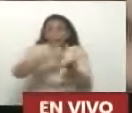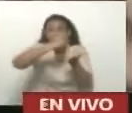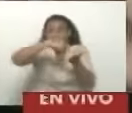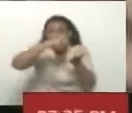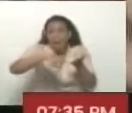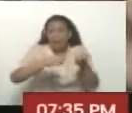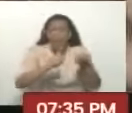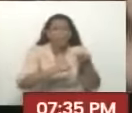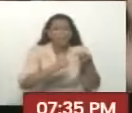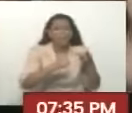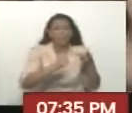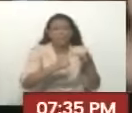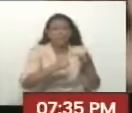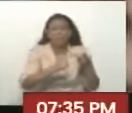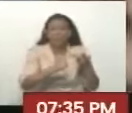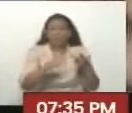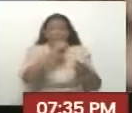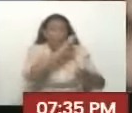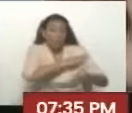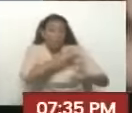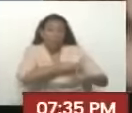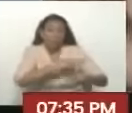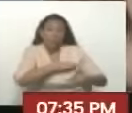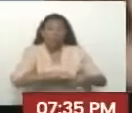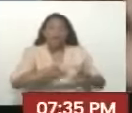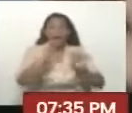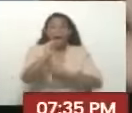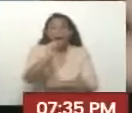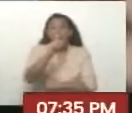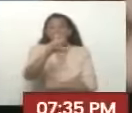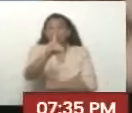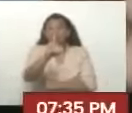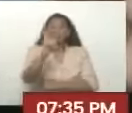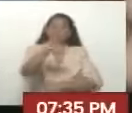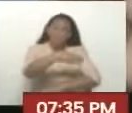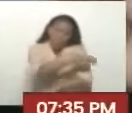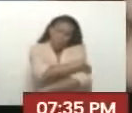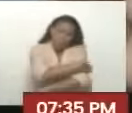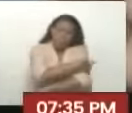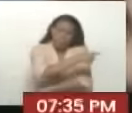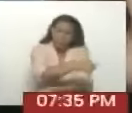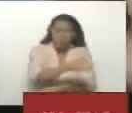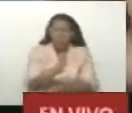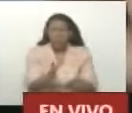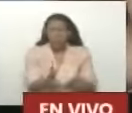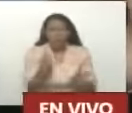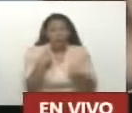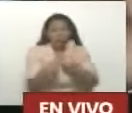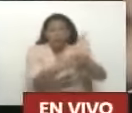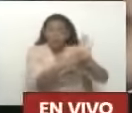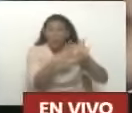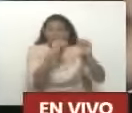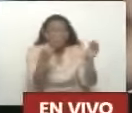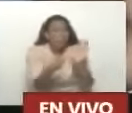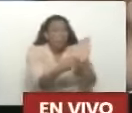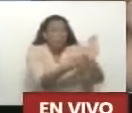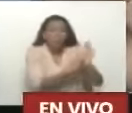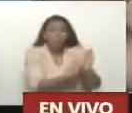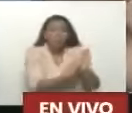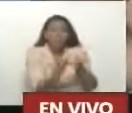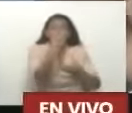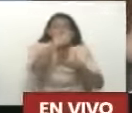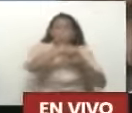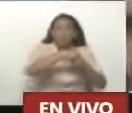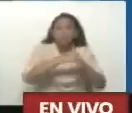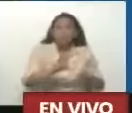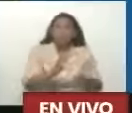Movimiento Socialdemócrata Pero también Opositores Aquí los tenemos A todos Pero yo